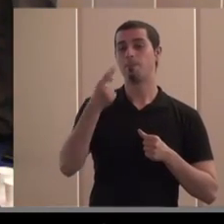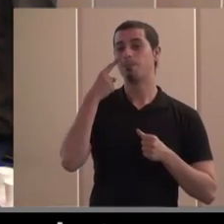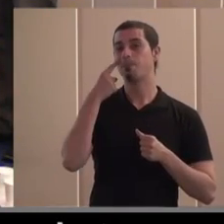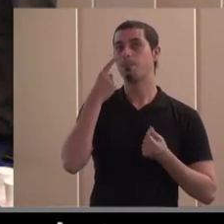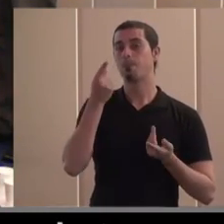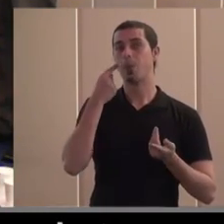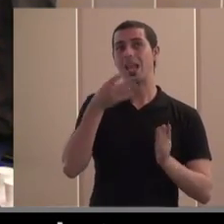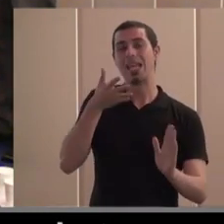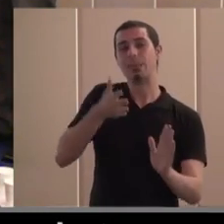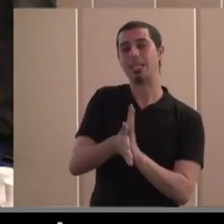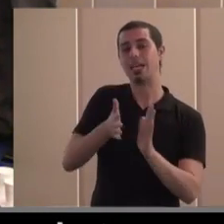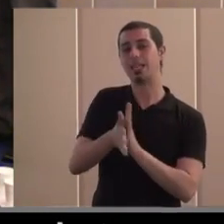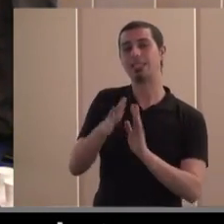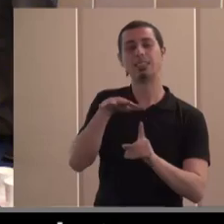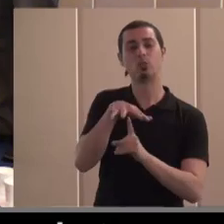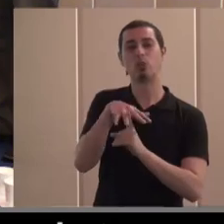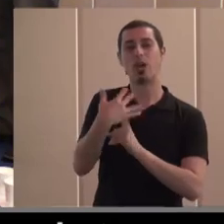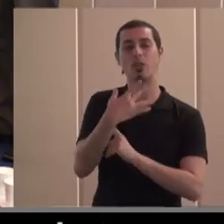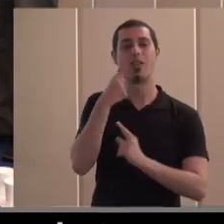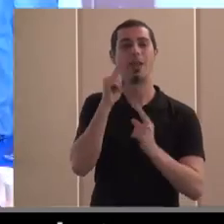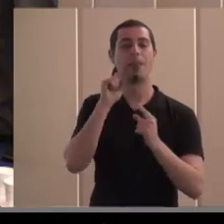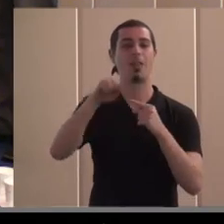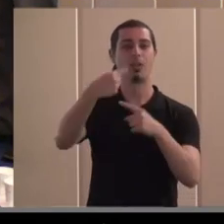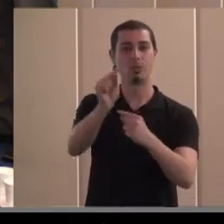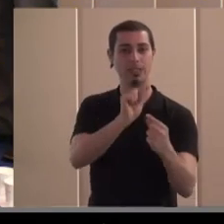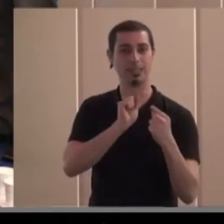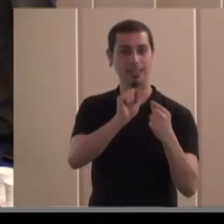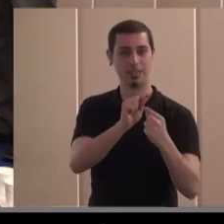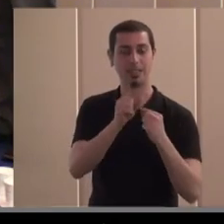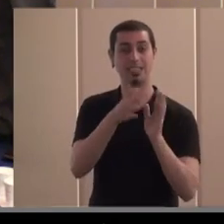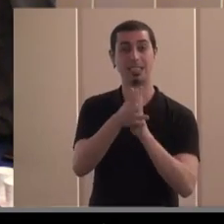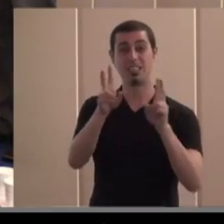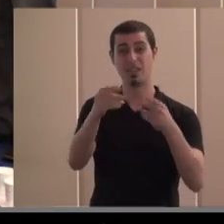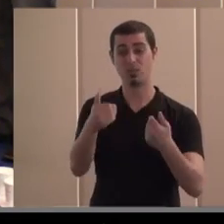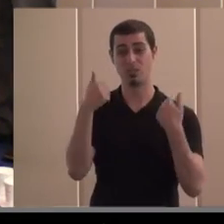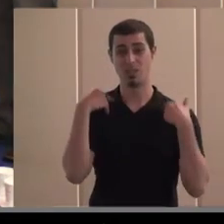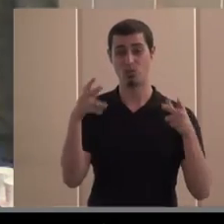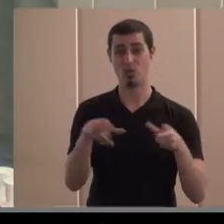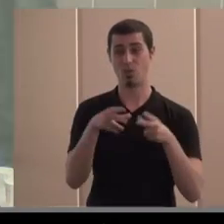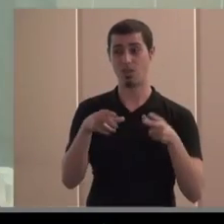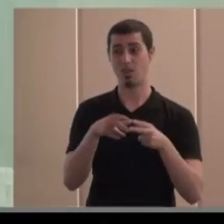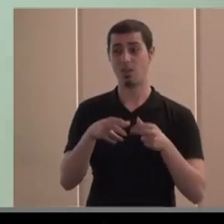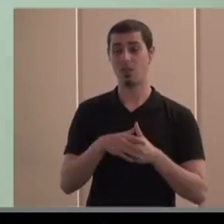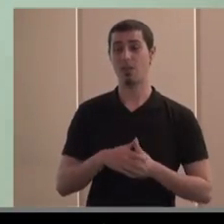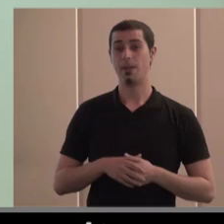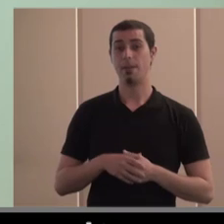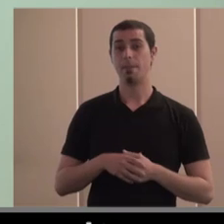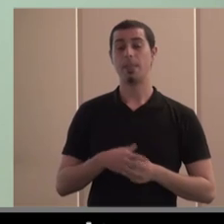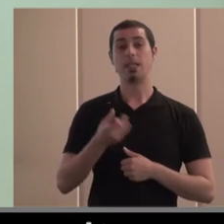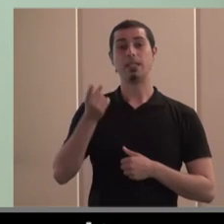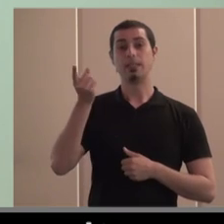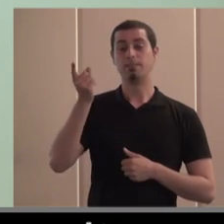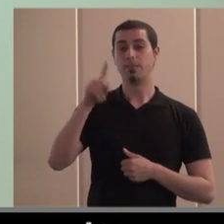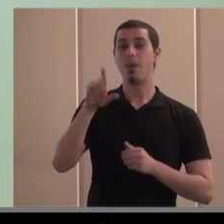en alguna situación de debate sobre temas de responsabilidad social sobre todo y si